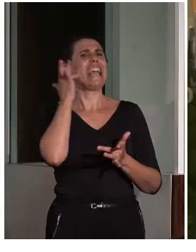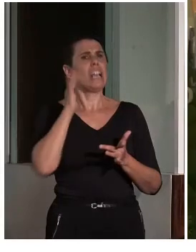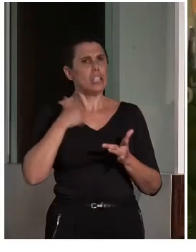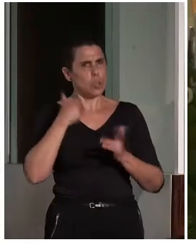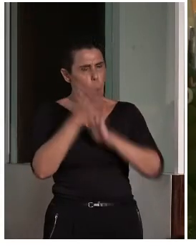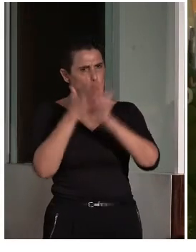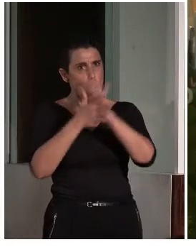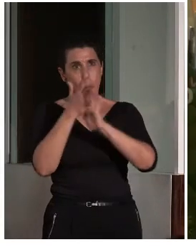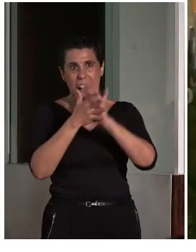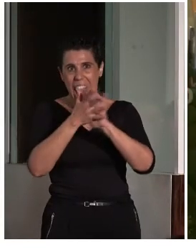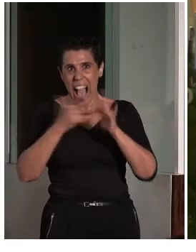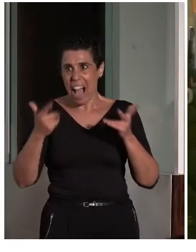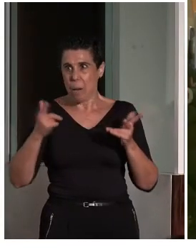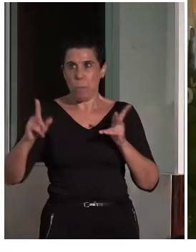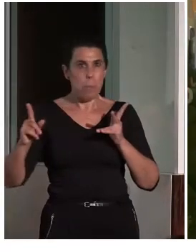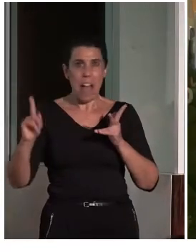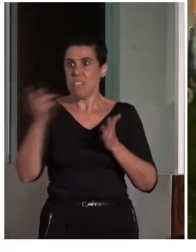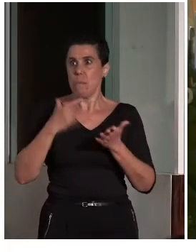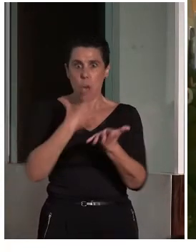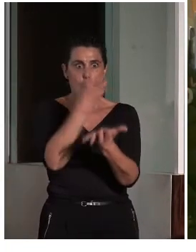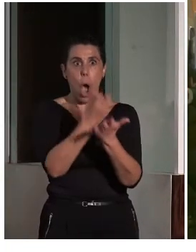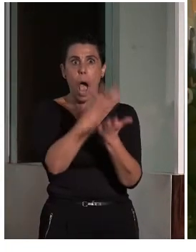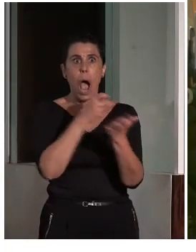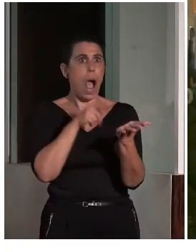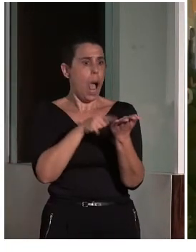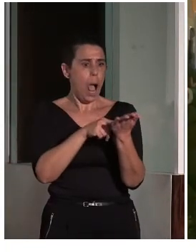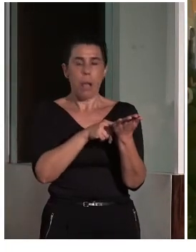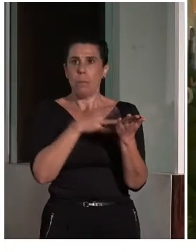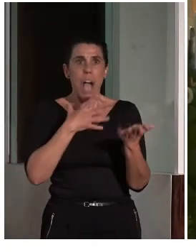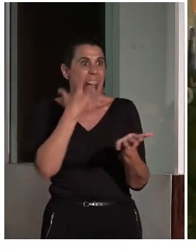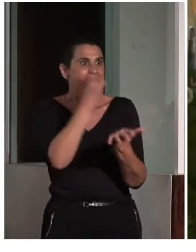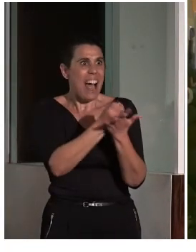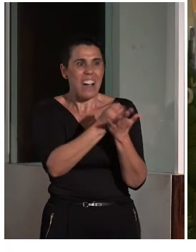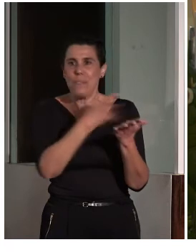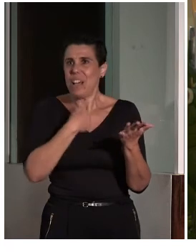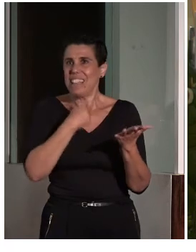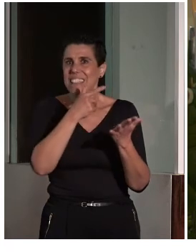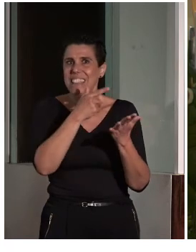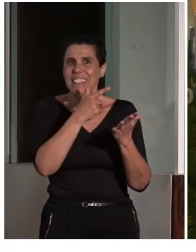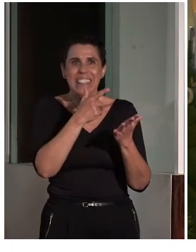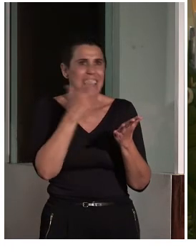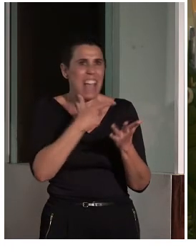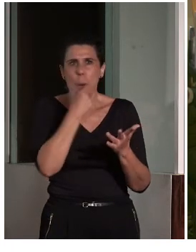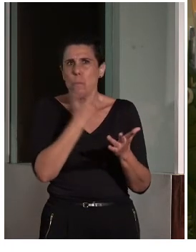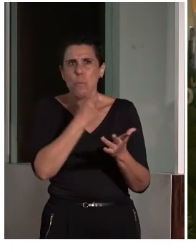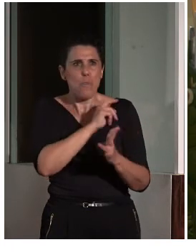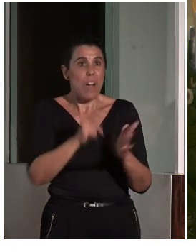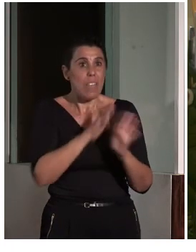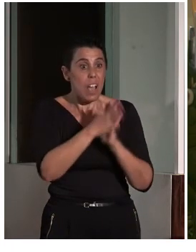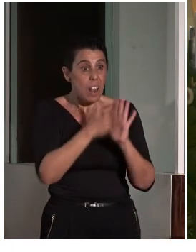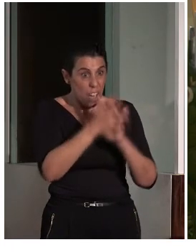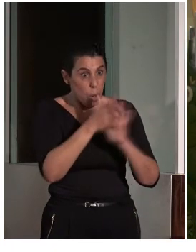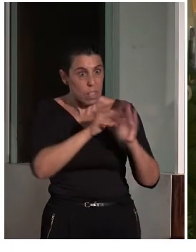impresionante, realmente, una de las apps de Google que transmites al teléfono y te está transcribiendo, pero vamos, con una velocidad prácticamente